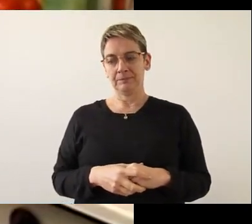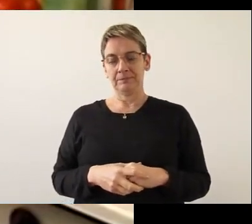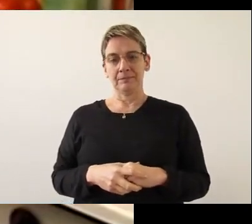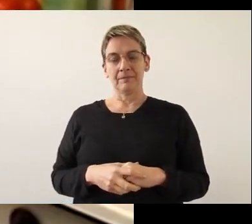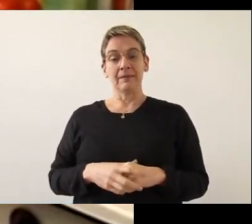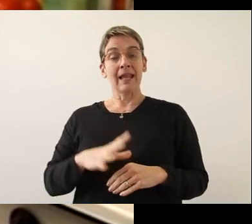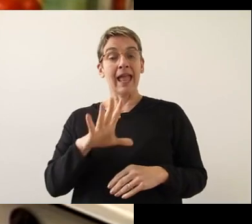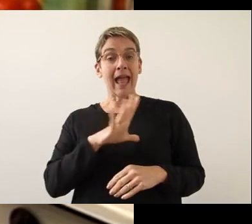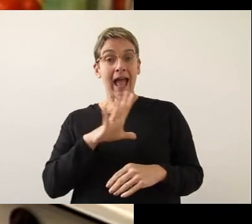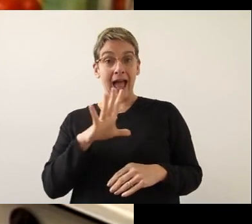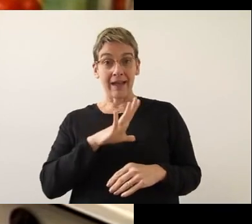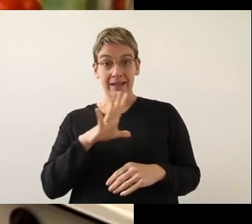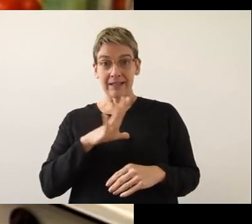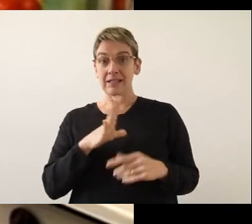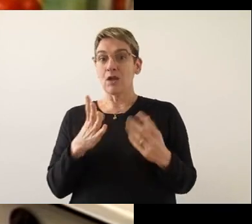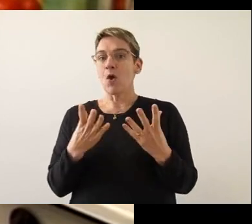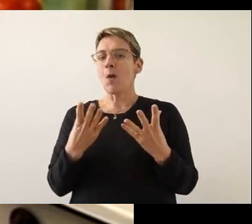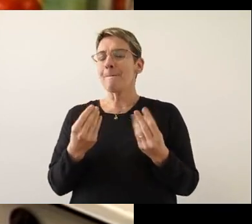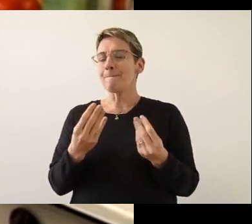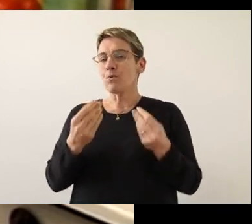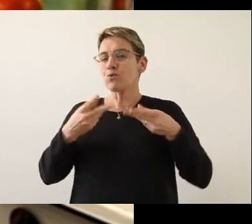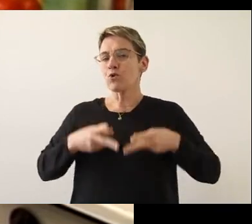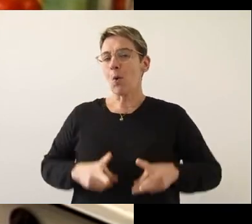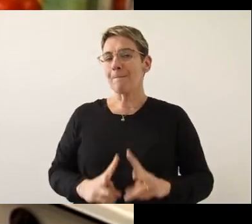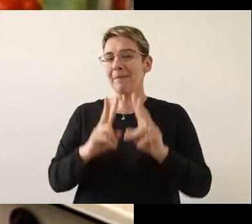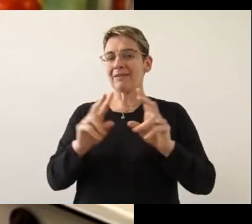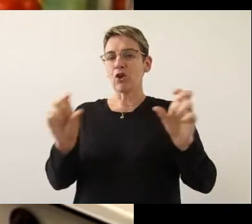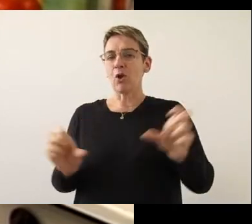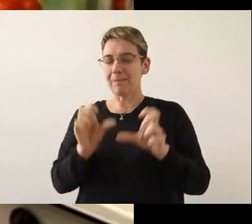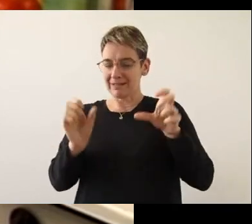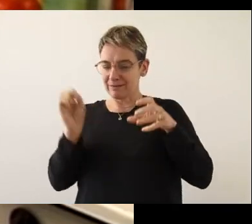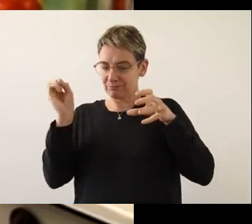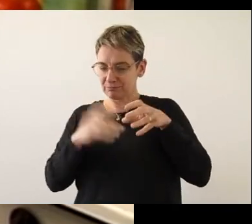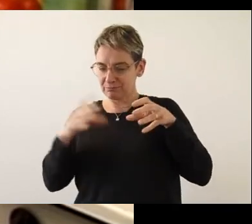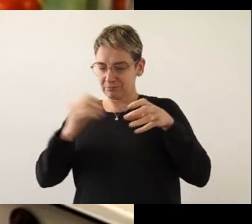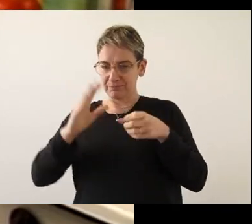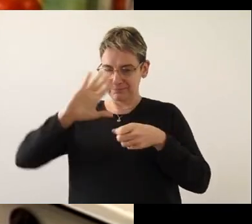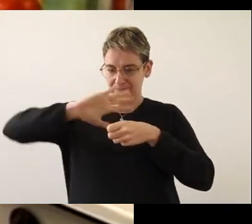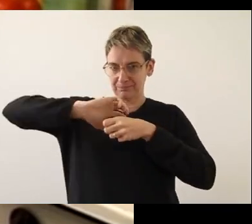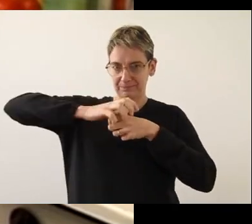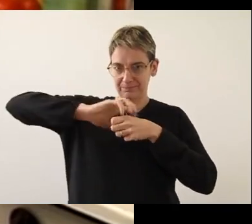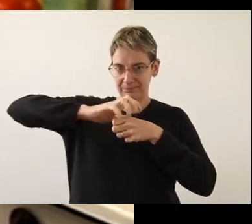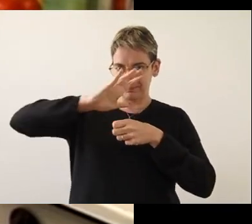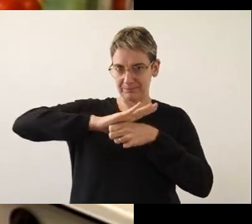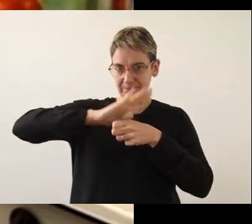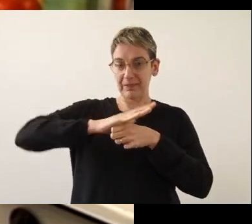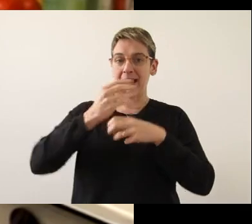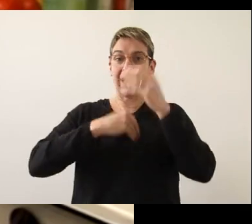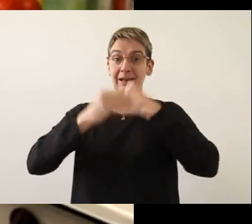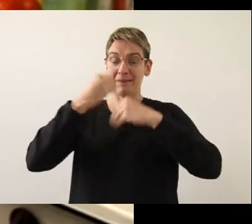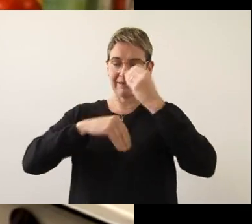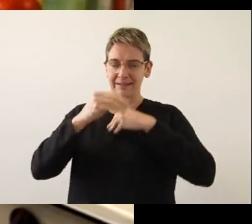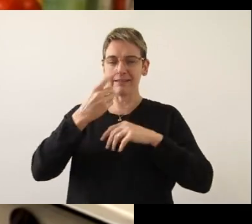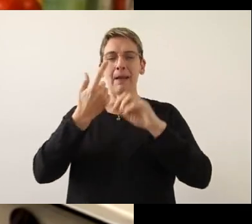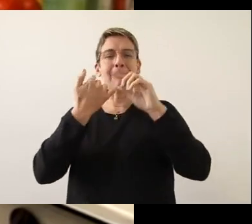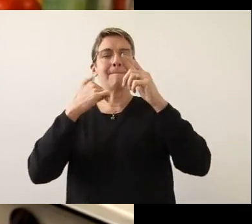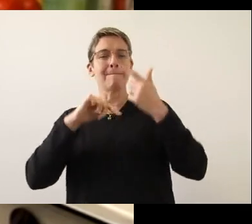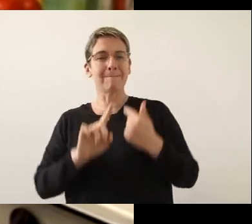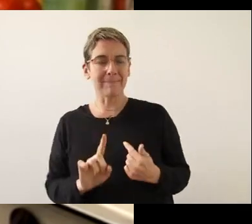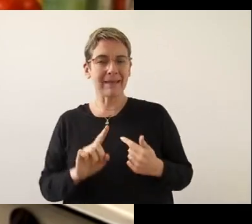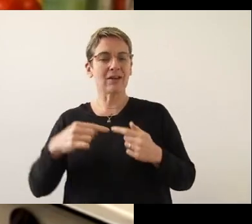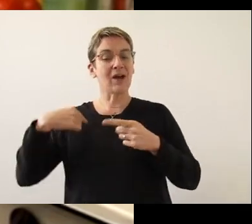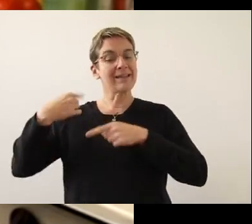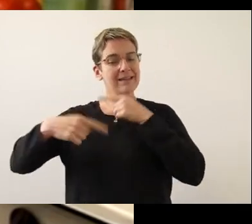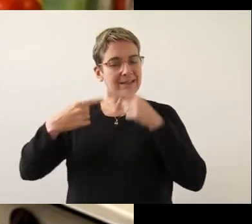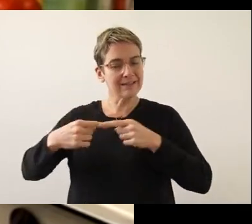Existen muchos métodos para la elaboración de conservas alimenticias, pero tengamos en cuenta que si no se